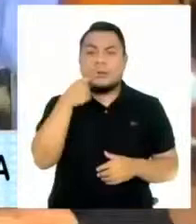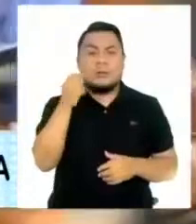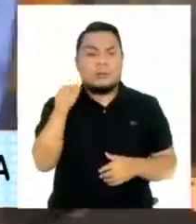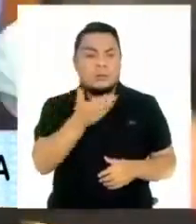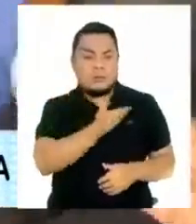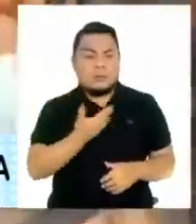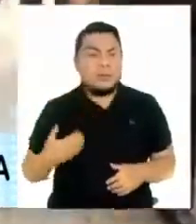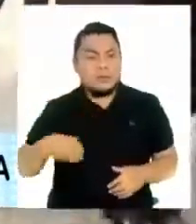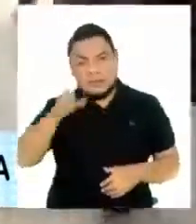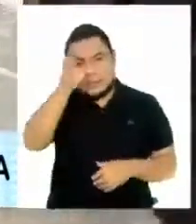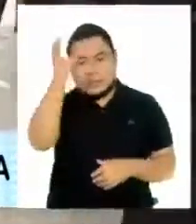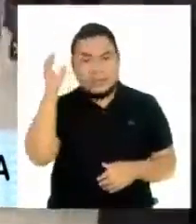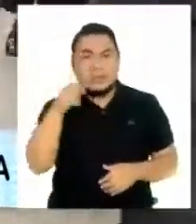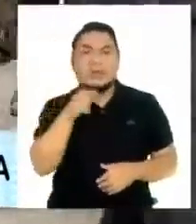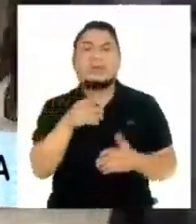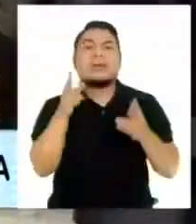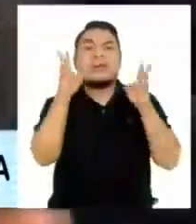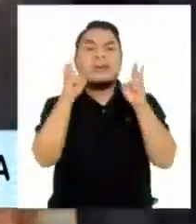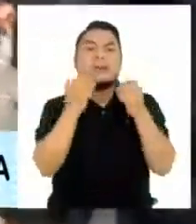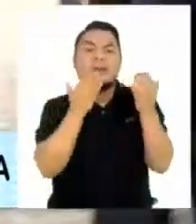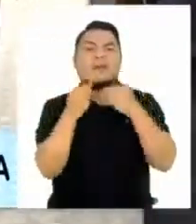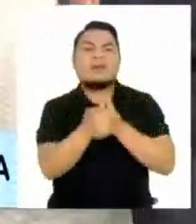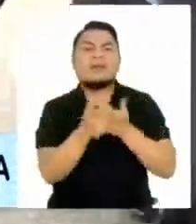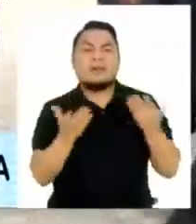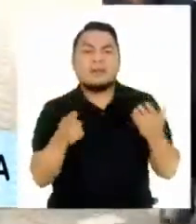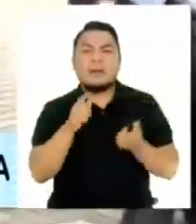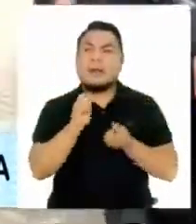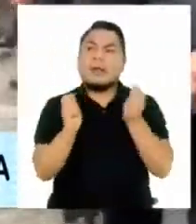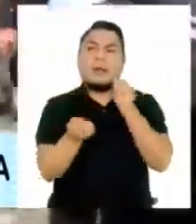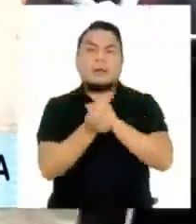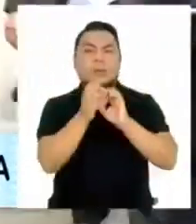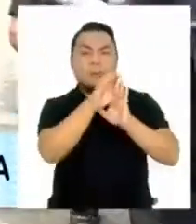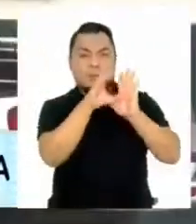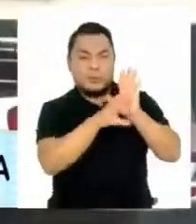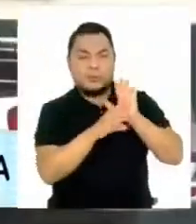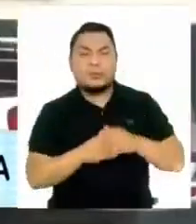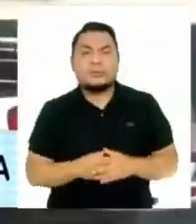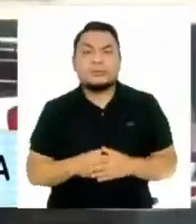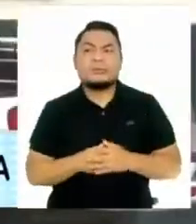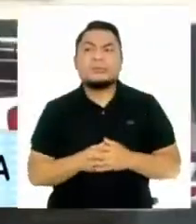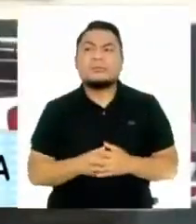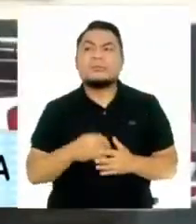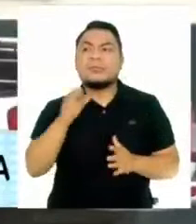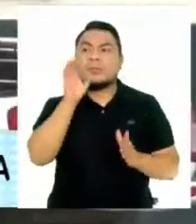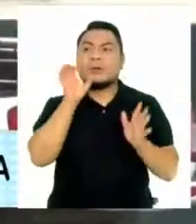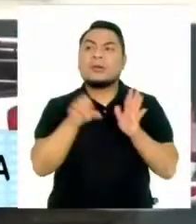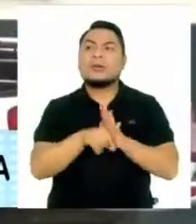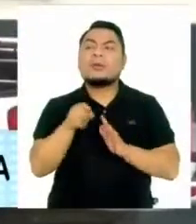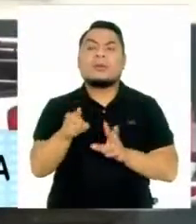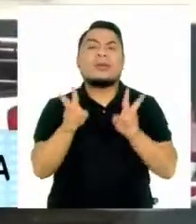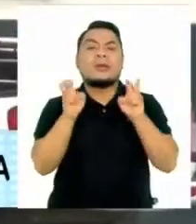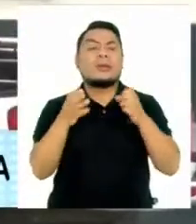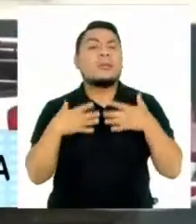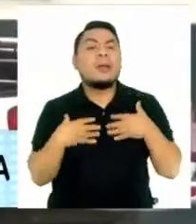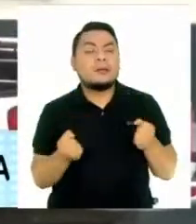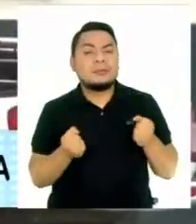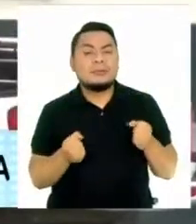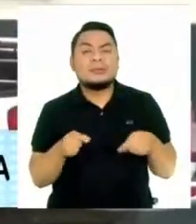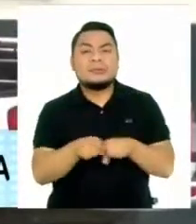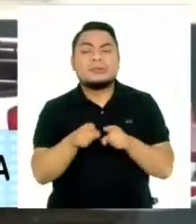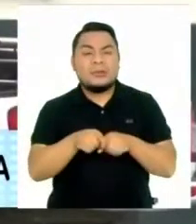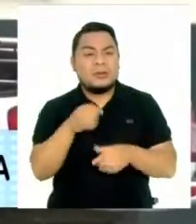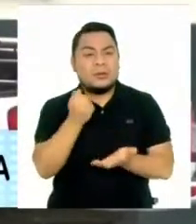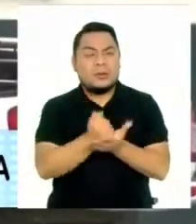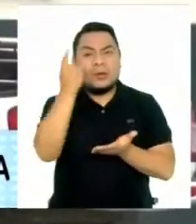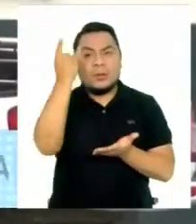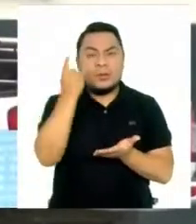presidente Pedro Castillo. Entre los temas tratados estuvo el cambio de la constitución. Por ejemplo, está el tema de la salud, la declaración de